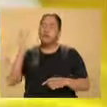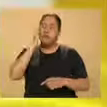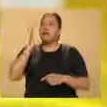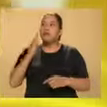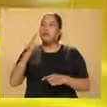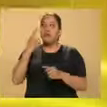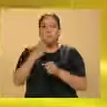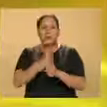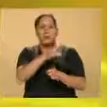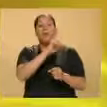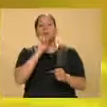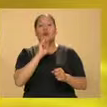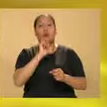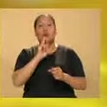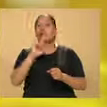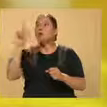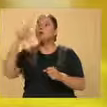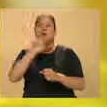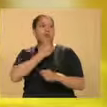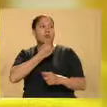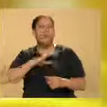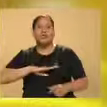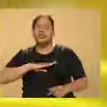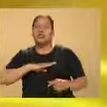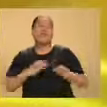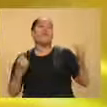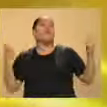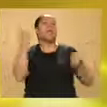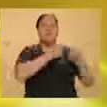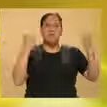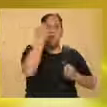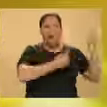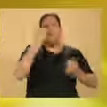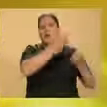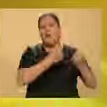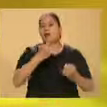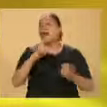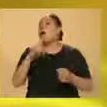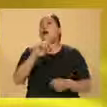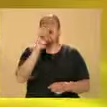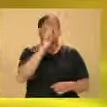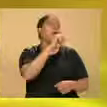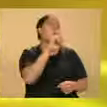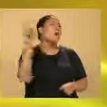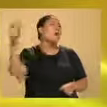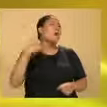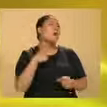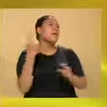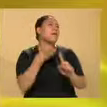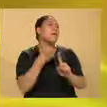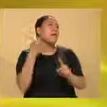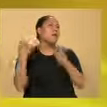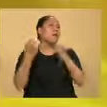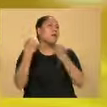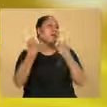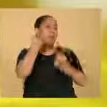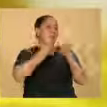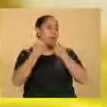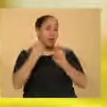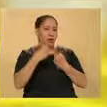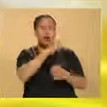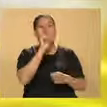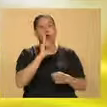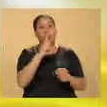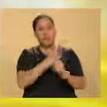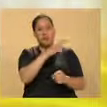primero. Y después corren a pedir este auxilio, después de que ellas son las que ejercen la violencia. Oye, pero a ver, ahorita que tocas este